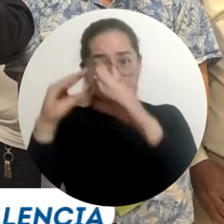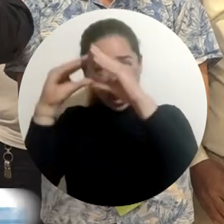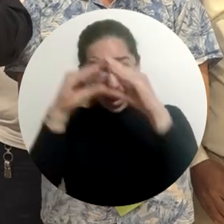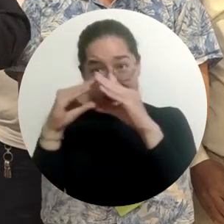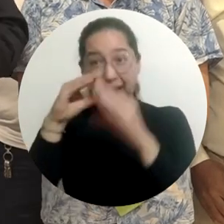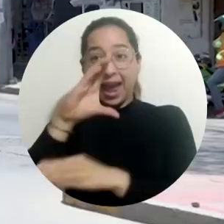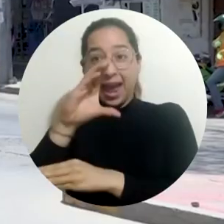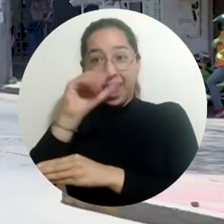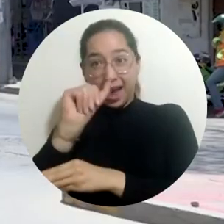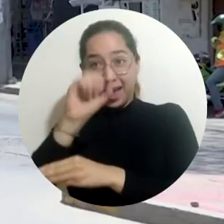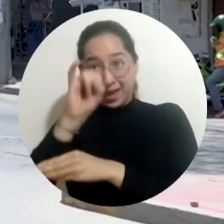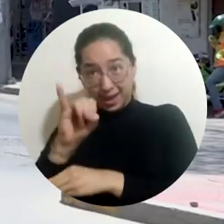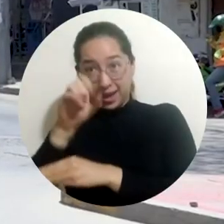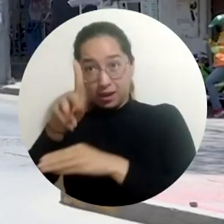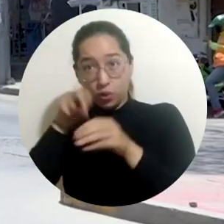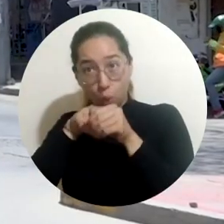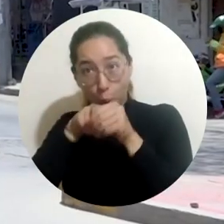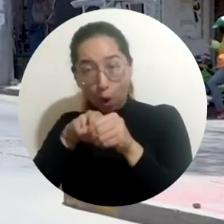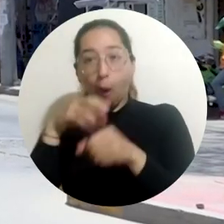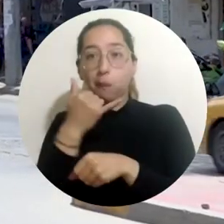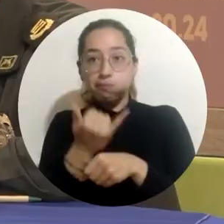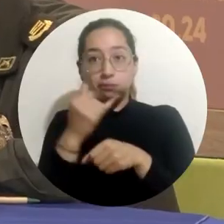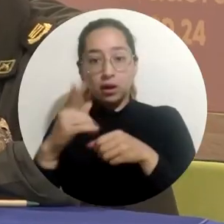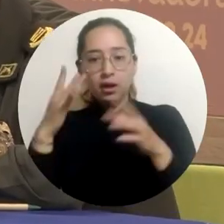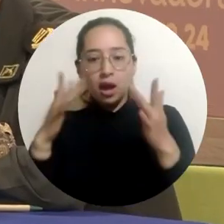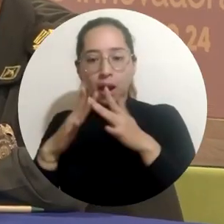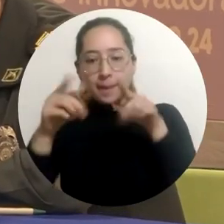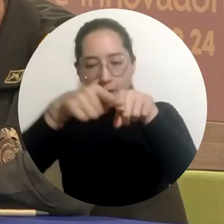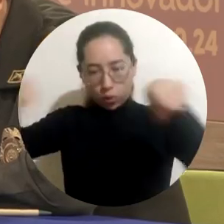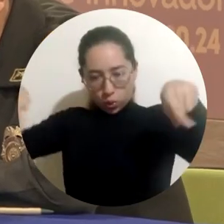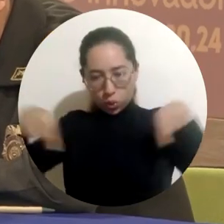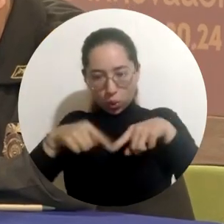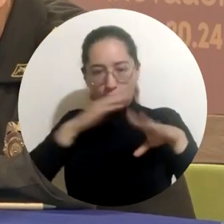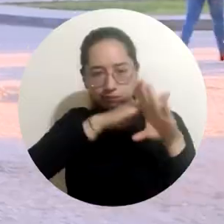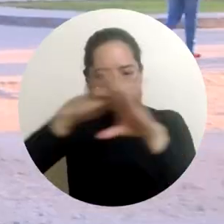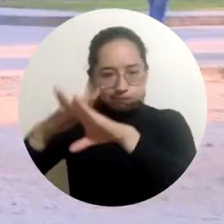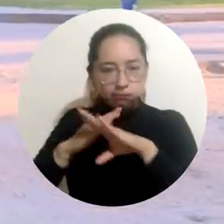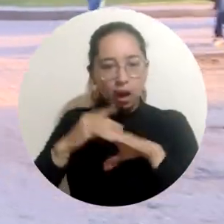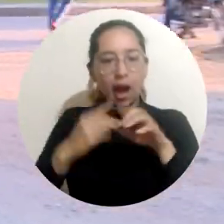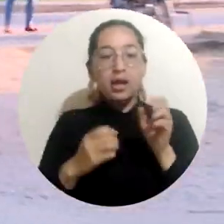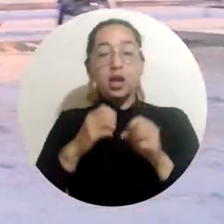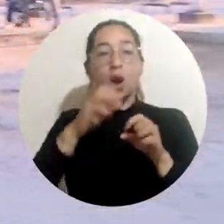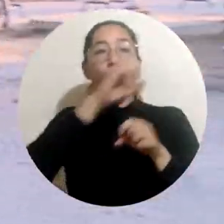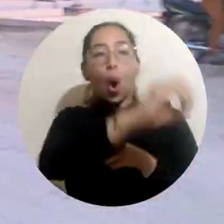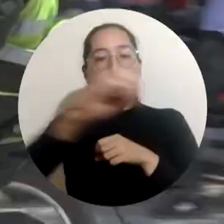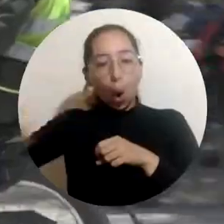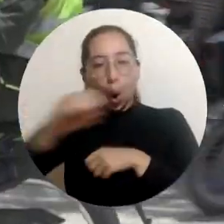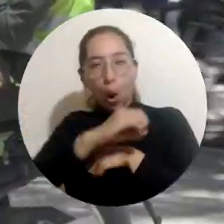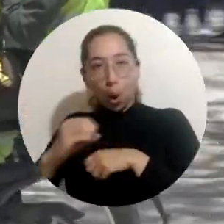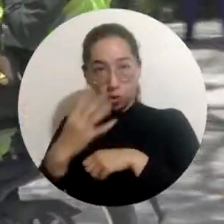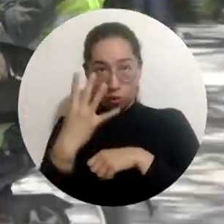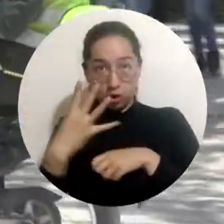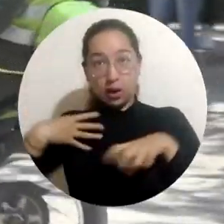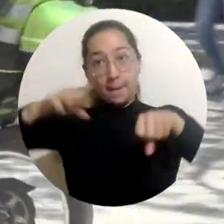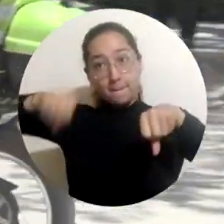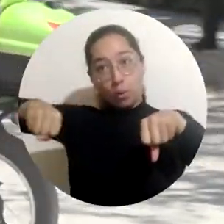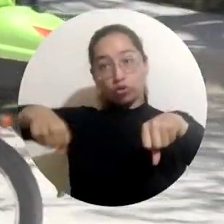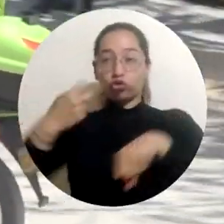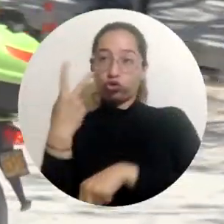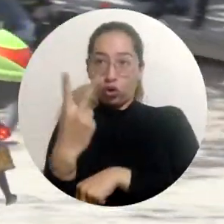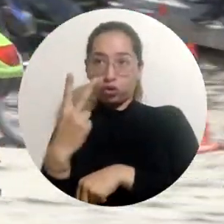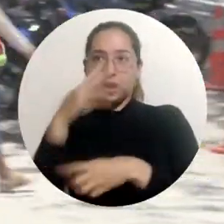la permanencia del CAI Móvil, que se suma un polígono de seguridad que compone cuatro hombres, dos motorizados,